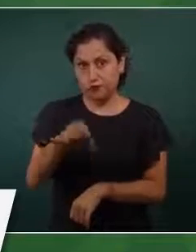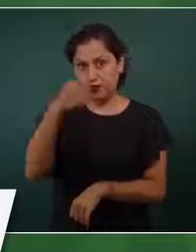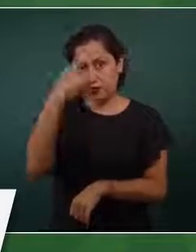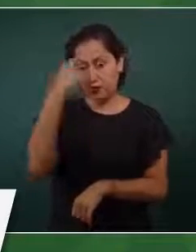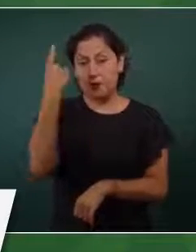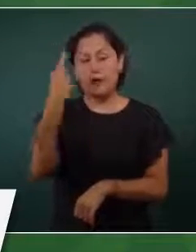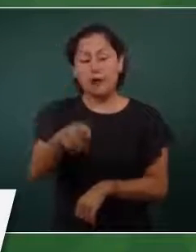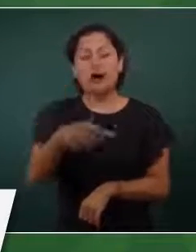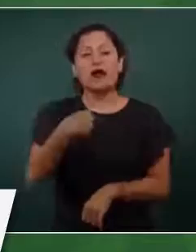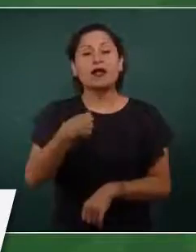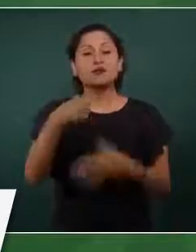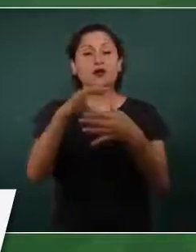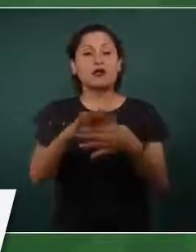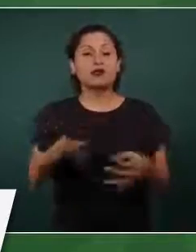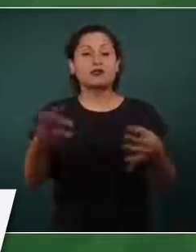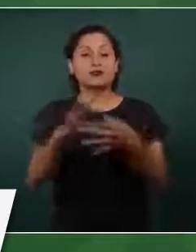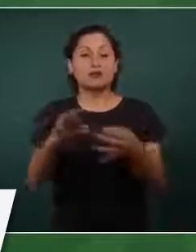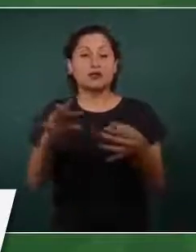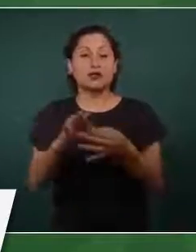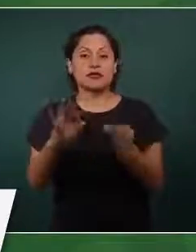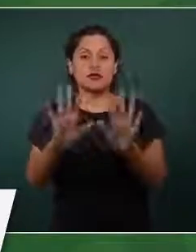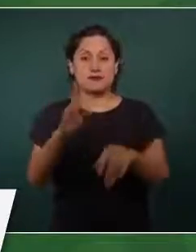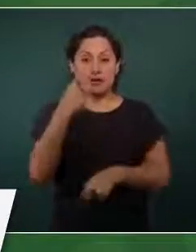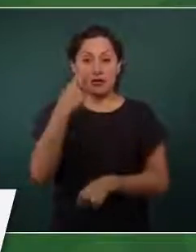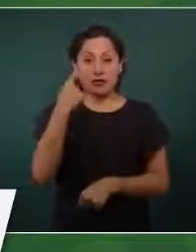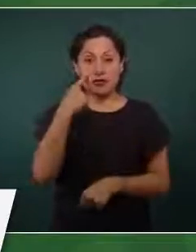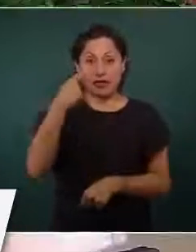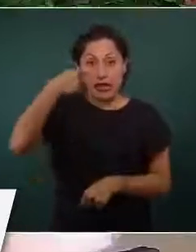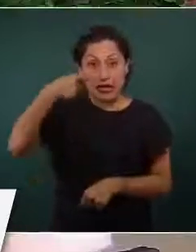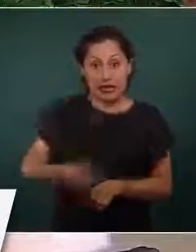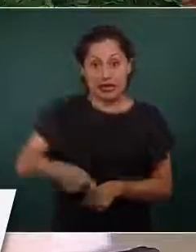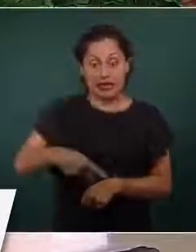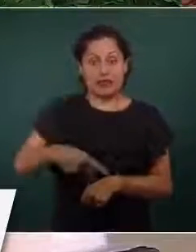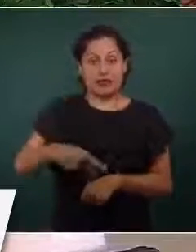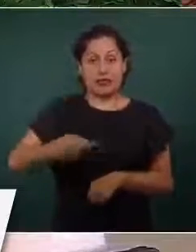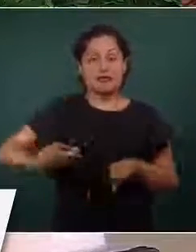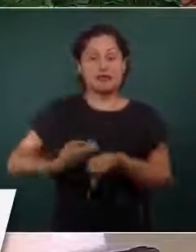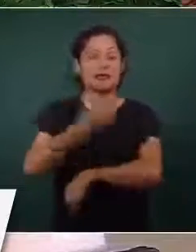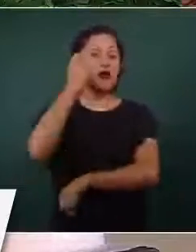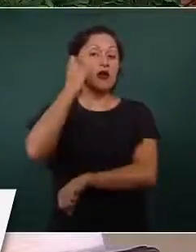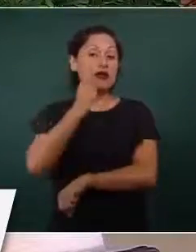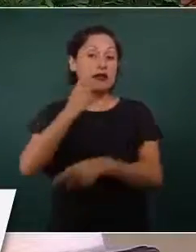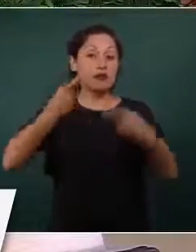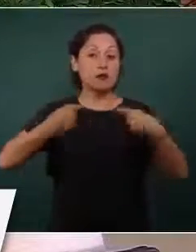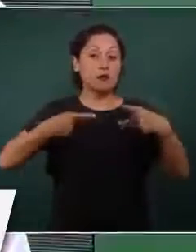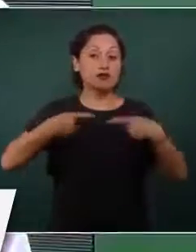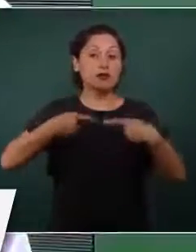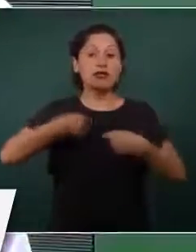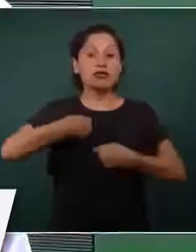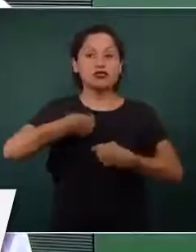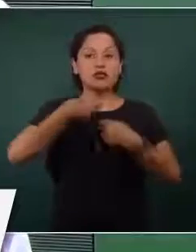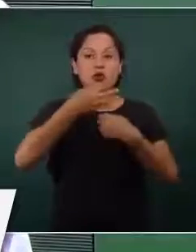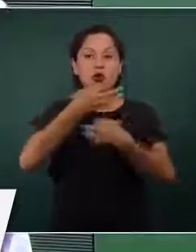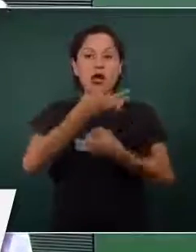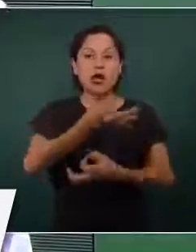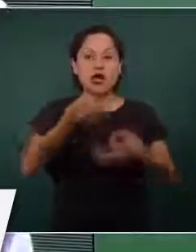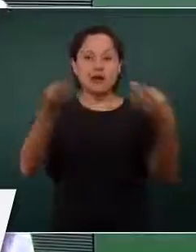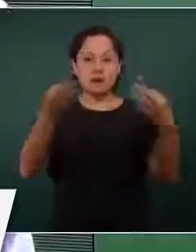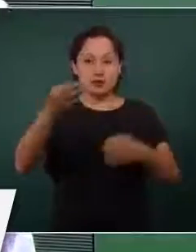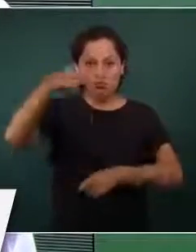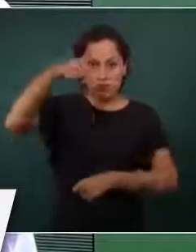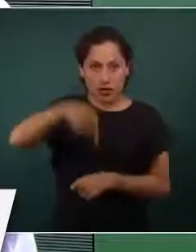decir a todos los guerrerenses que aquí hay cerca de 40 mil